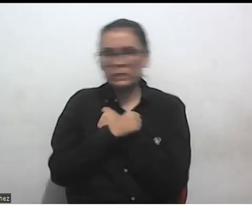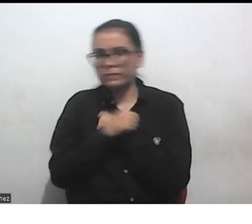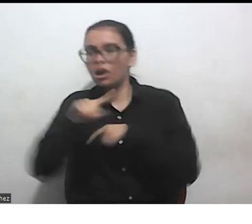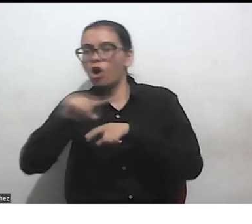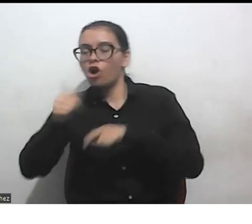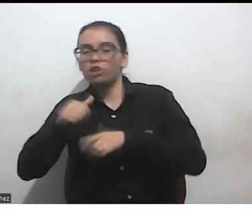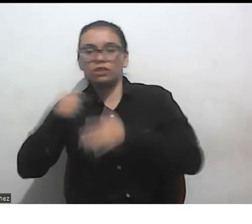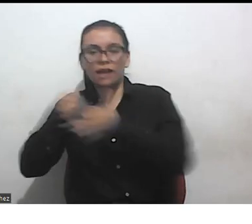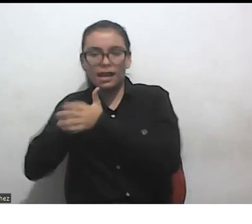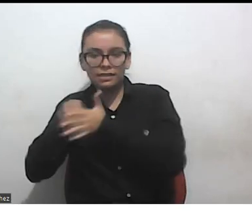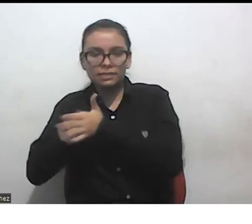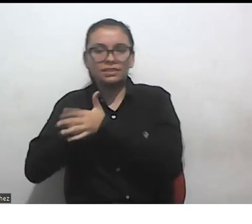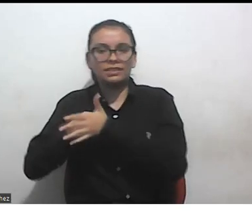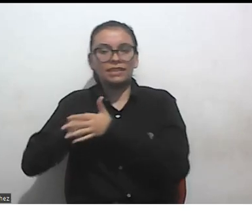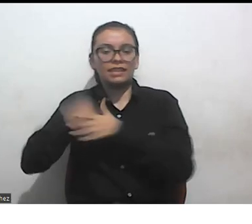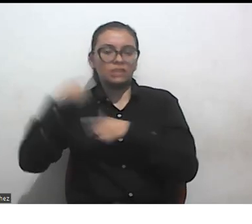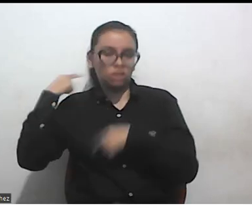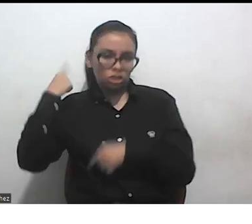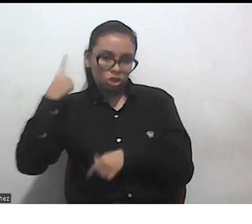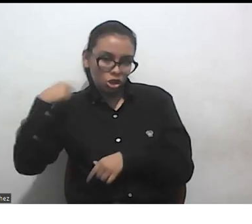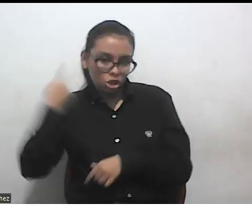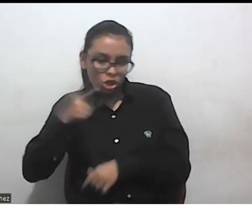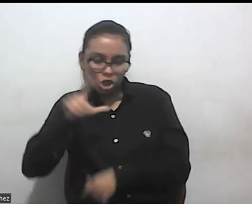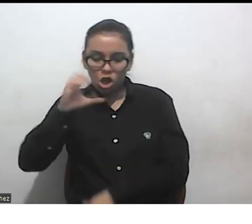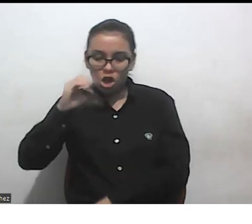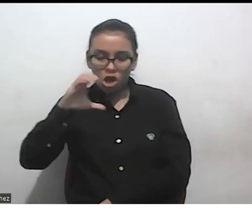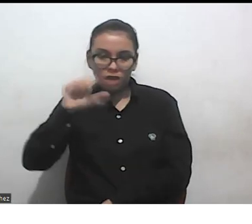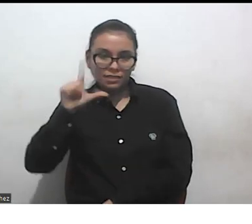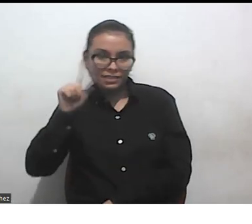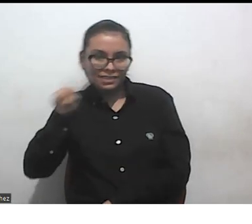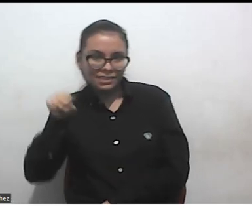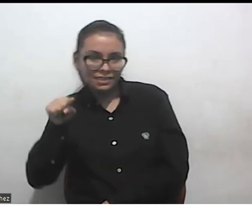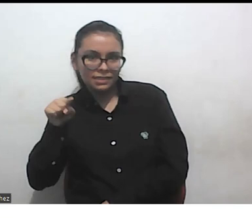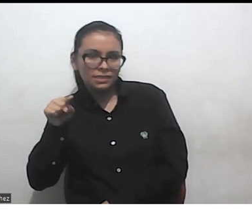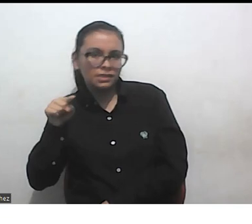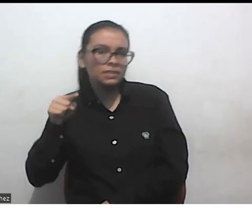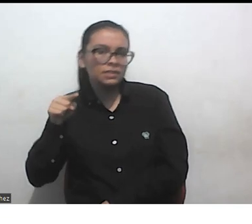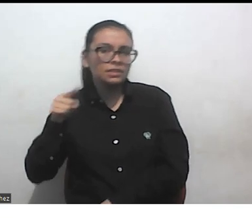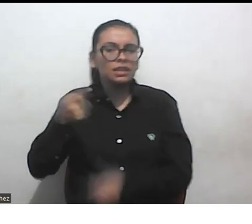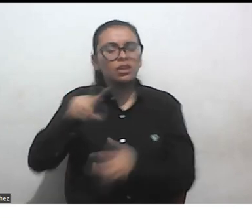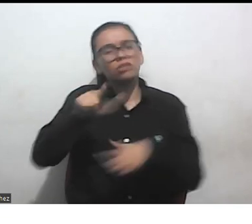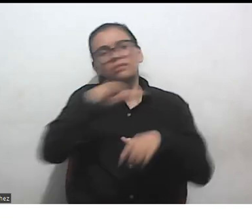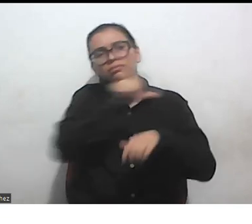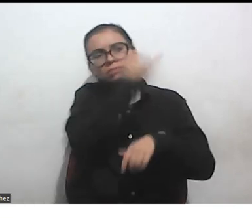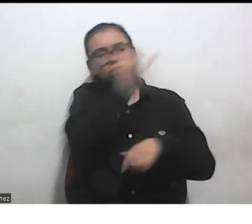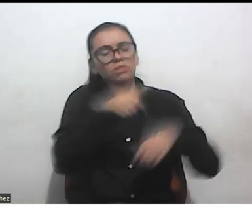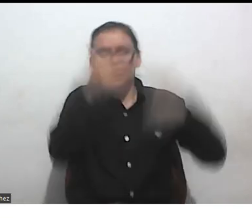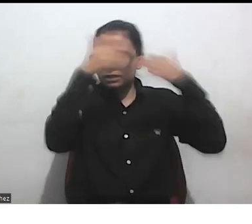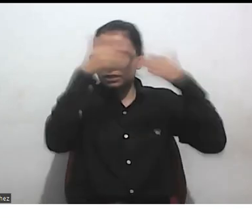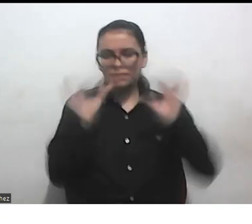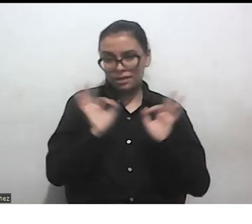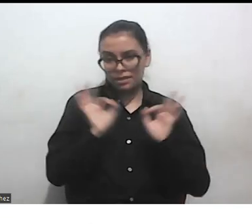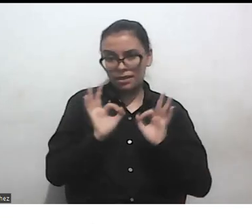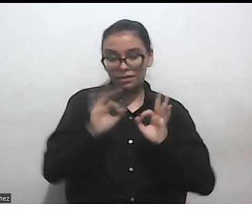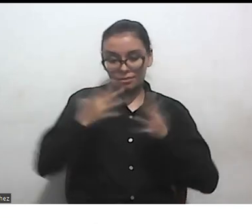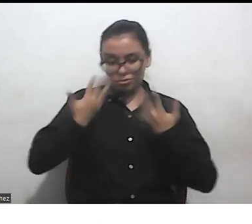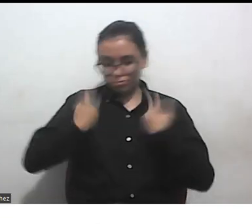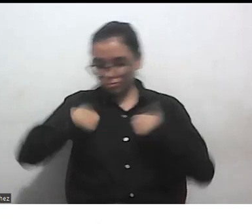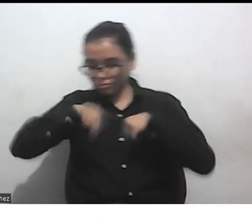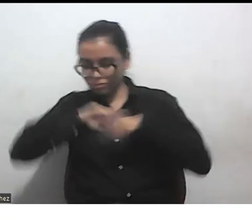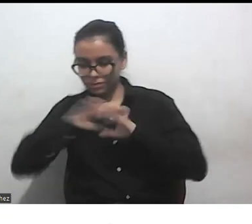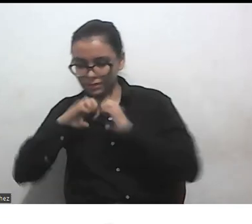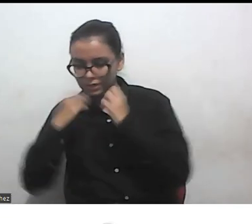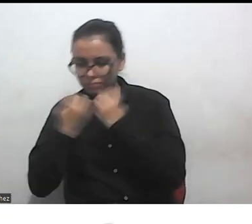locas hay personas y hay personas que no nos identificamos como personas con discapacidad y como equipo tenemos que tener la conversación de qué